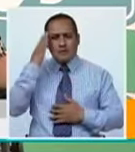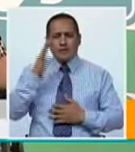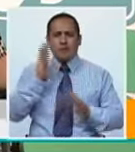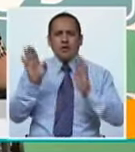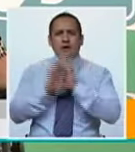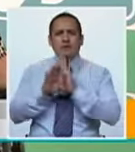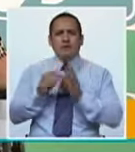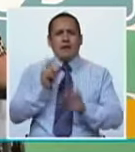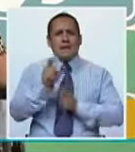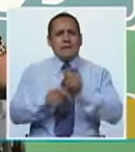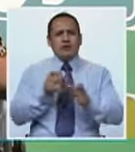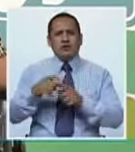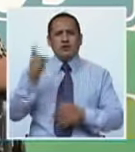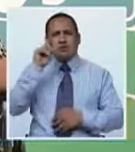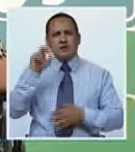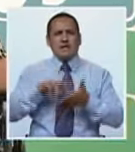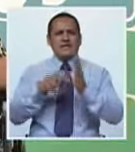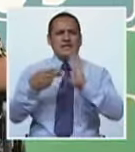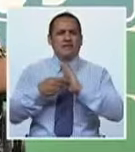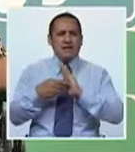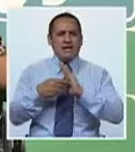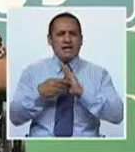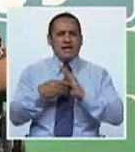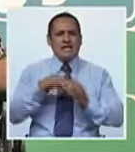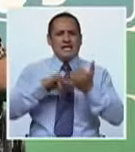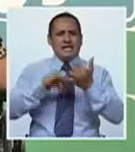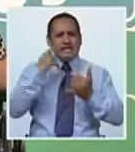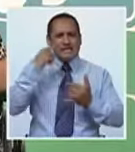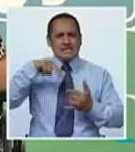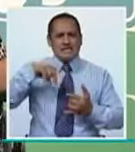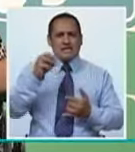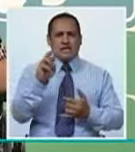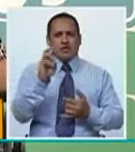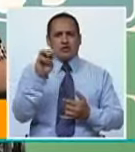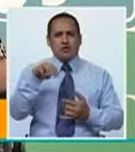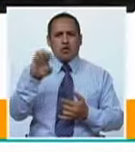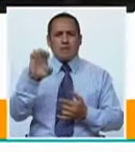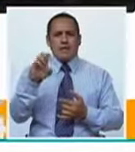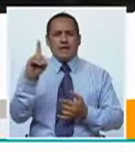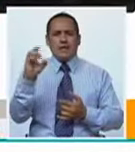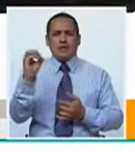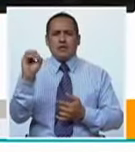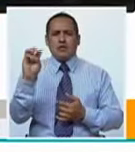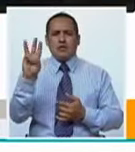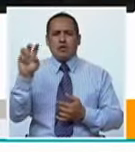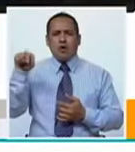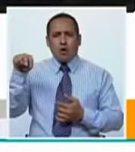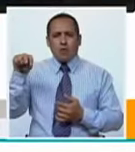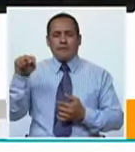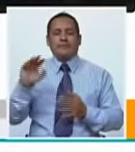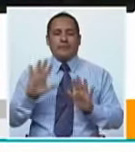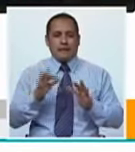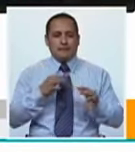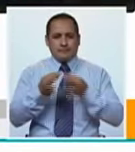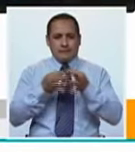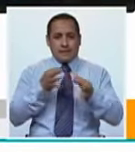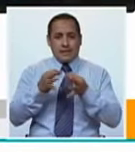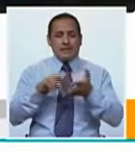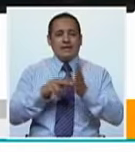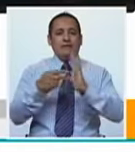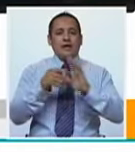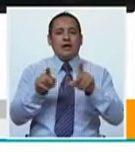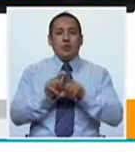personas a veces no definen bien esto. ¿Qué es el síndrome de Down? El síndrome de Down es una condición